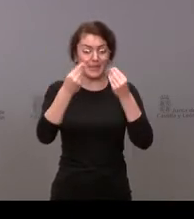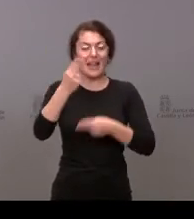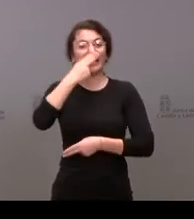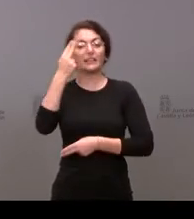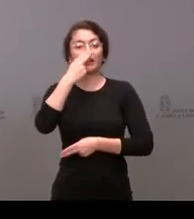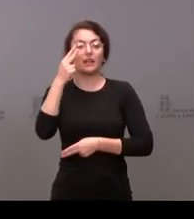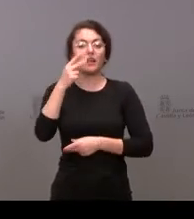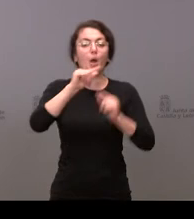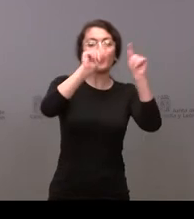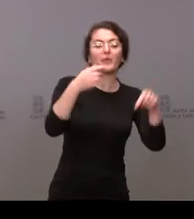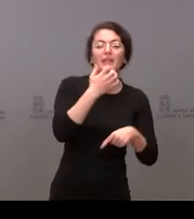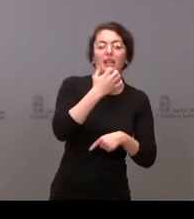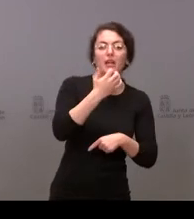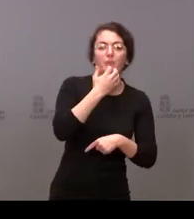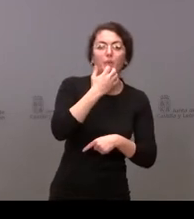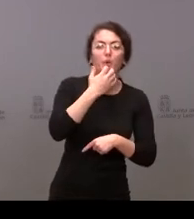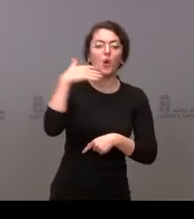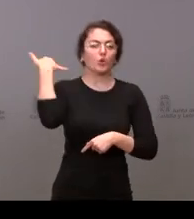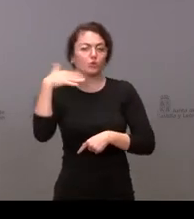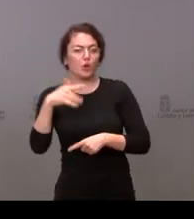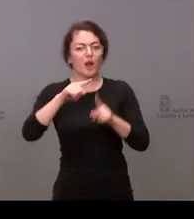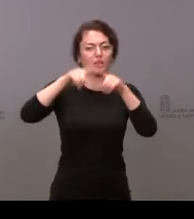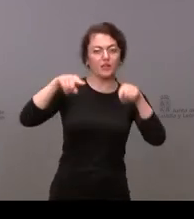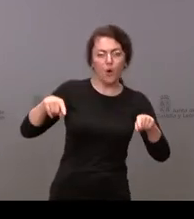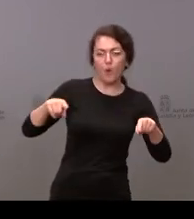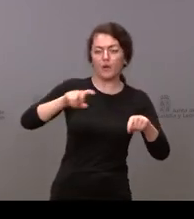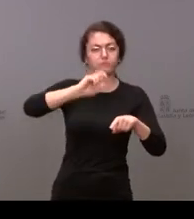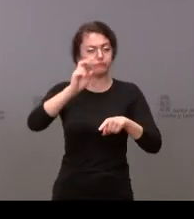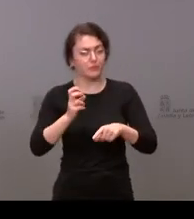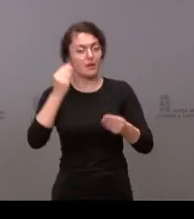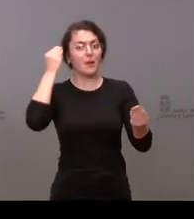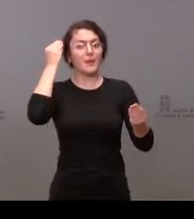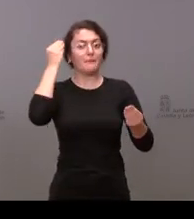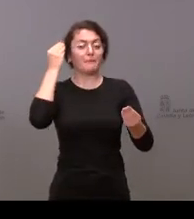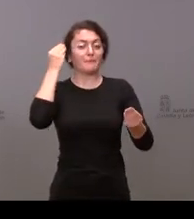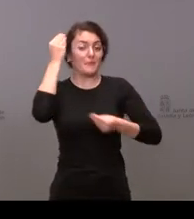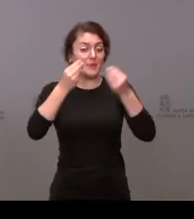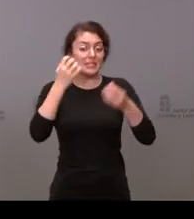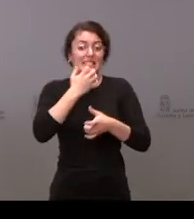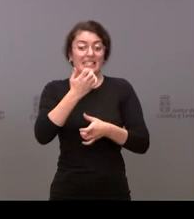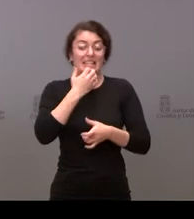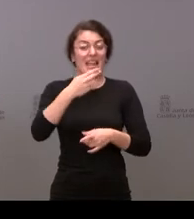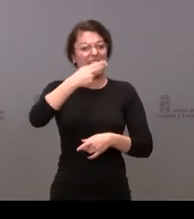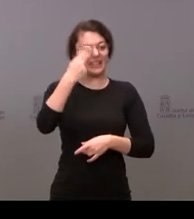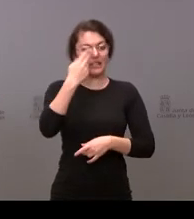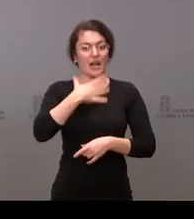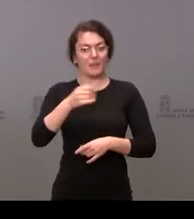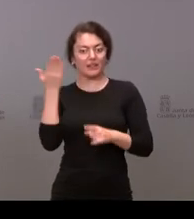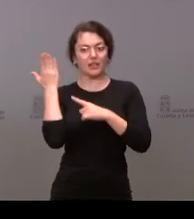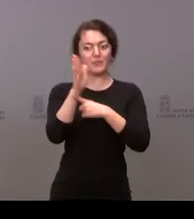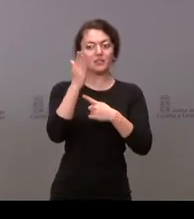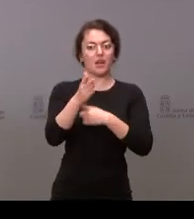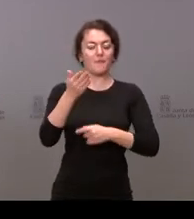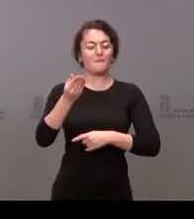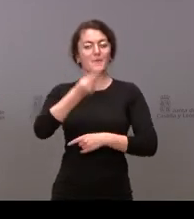Soria, Segovia o Zamora pueden estar mejor representados por una asociación como Soria ya que